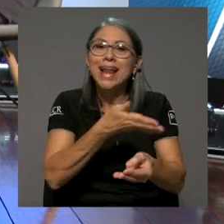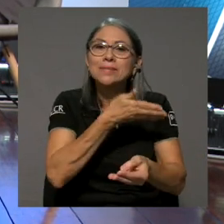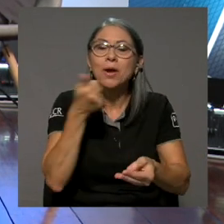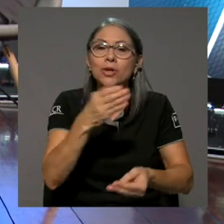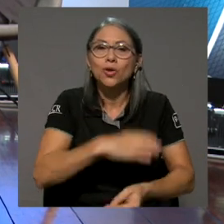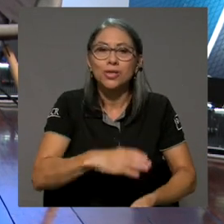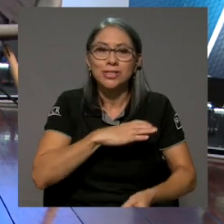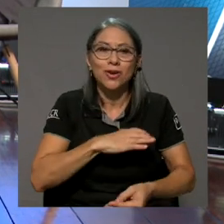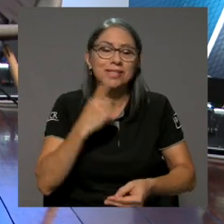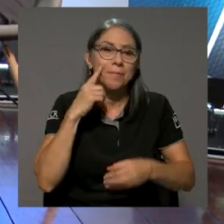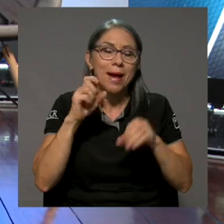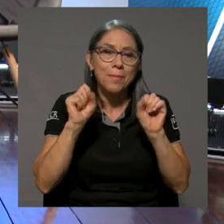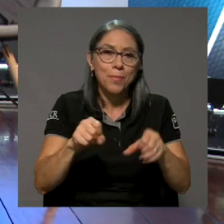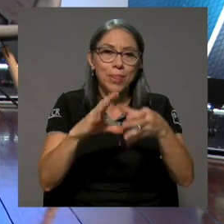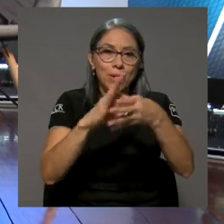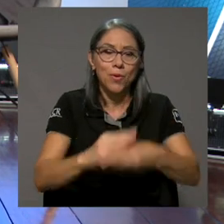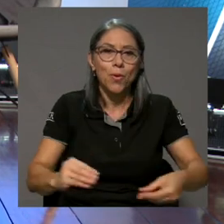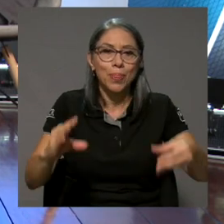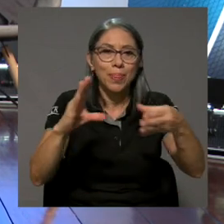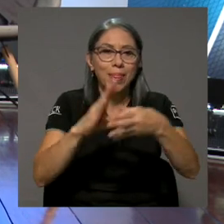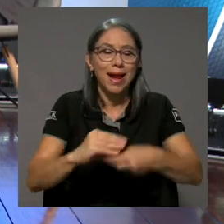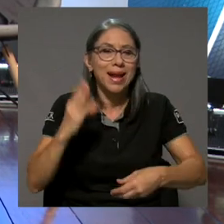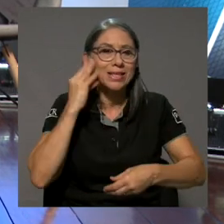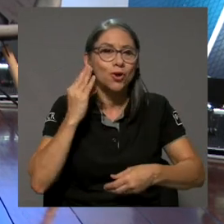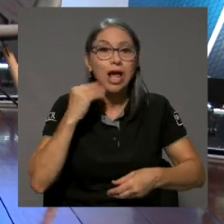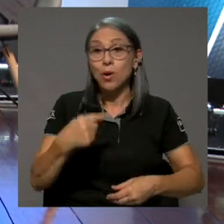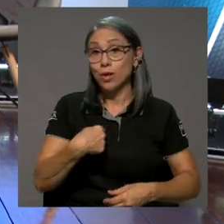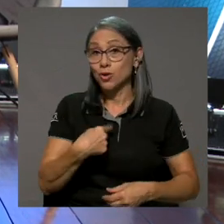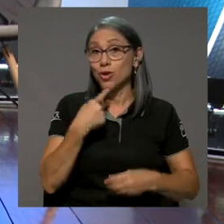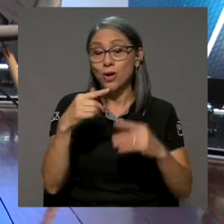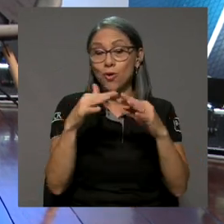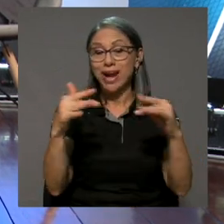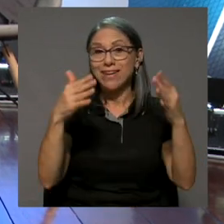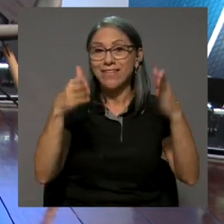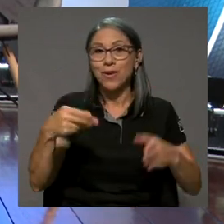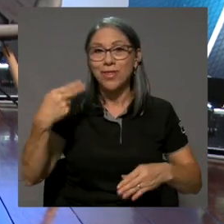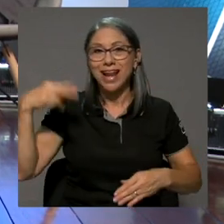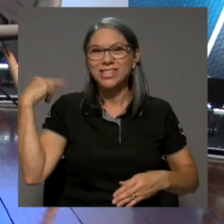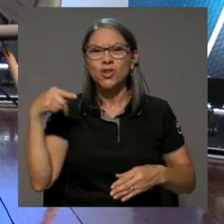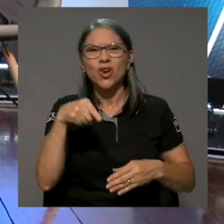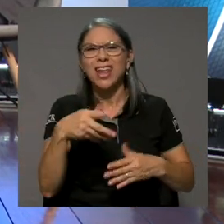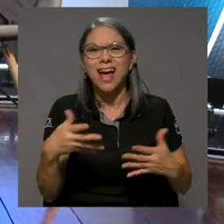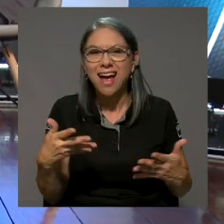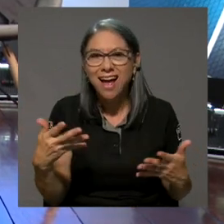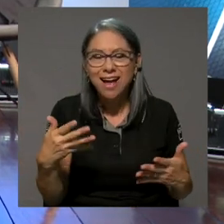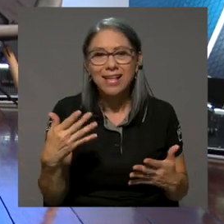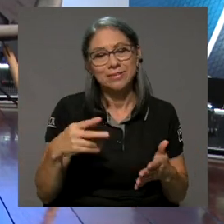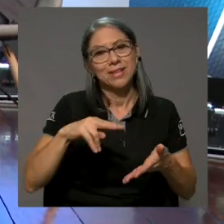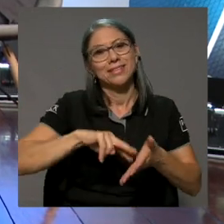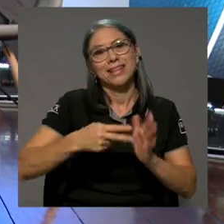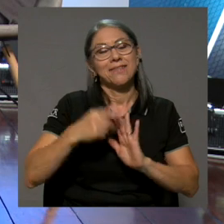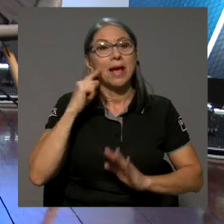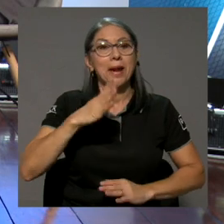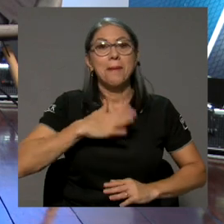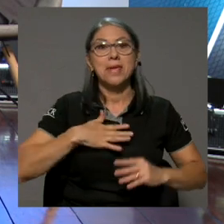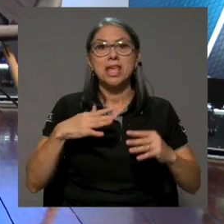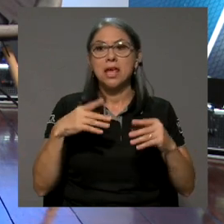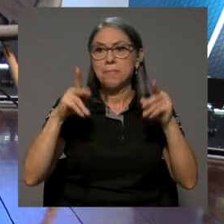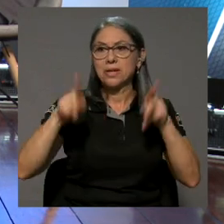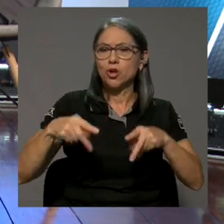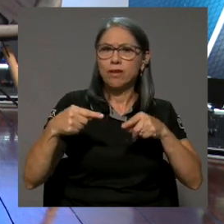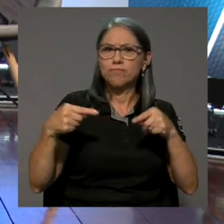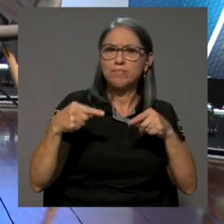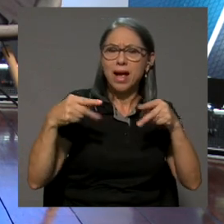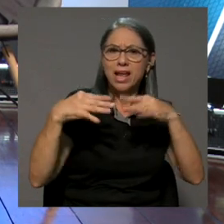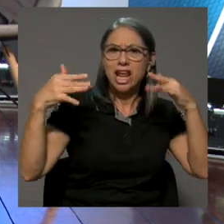las mejores condiciones para contar la historia. Cuando digo guerrero de la historia, me refiero a que para mí